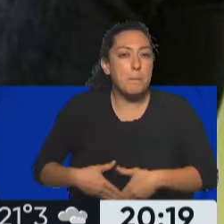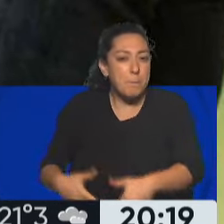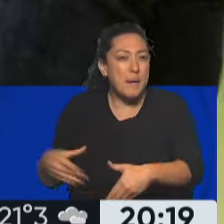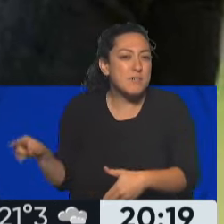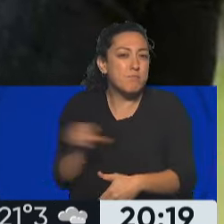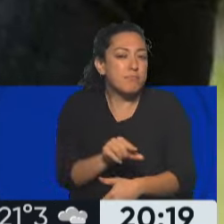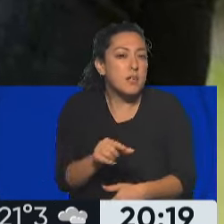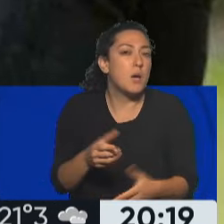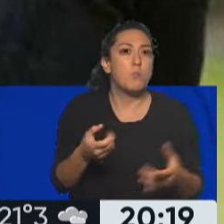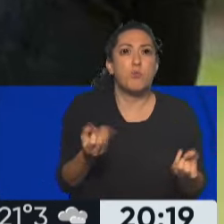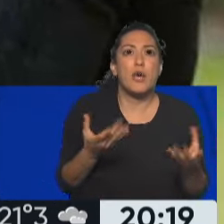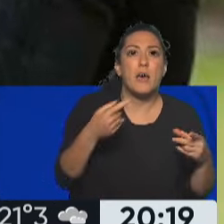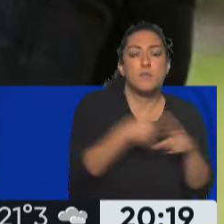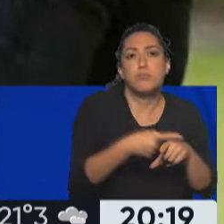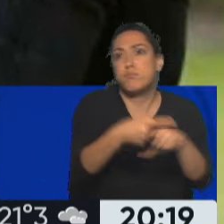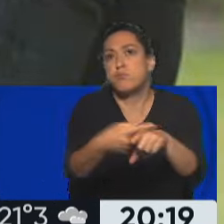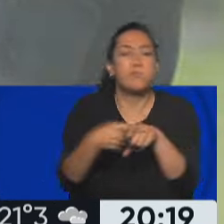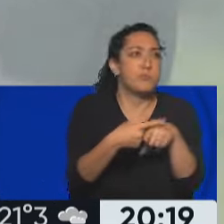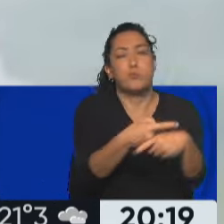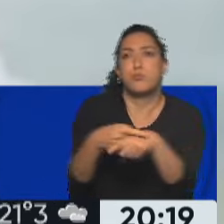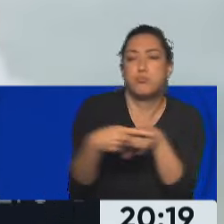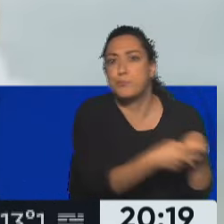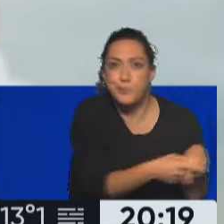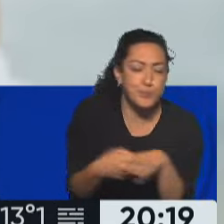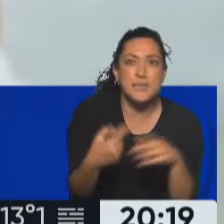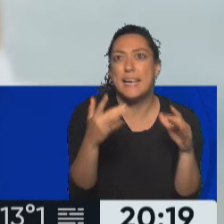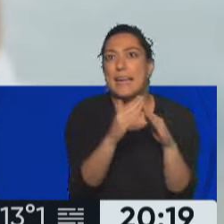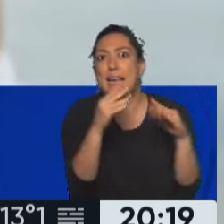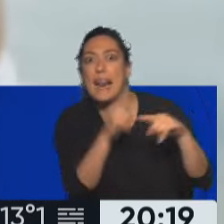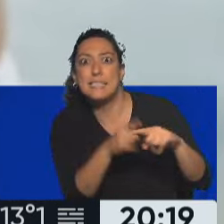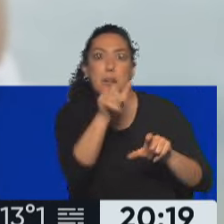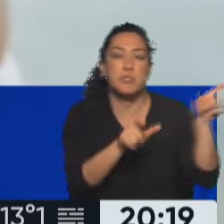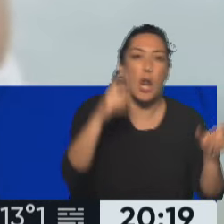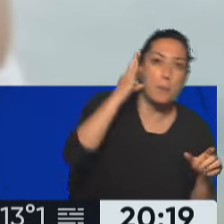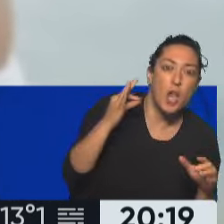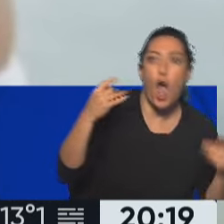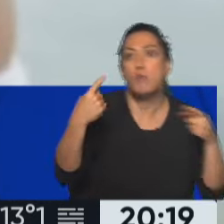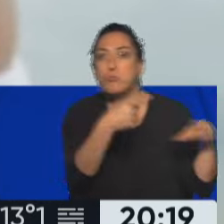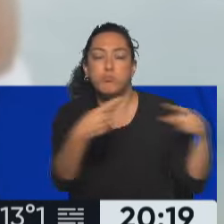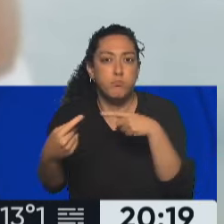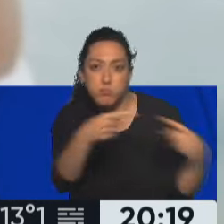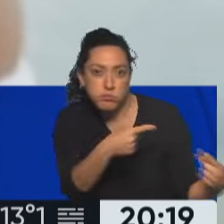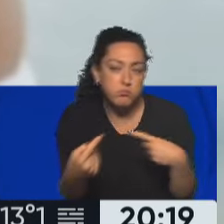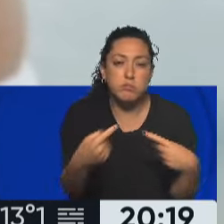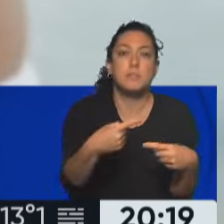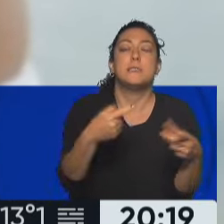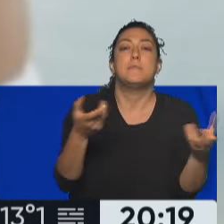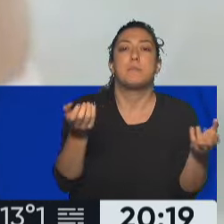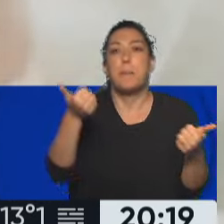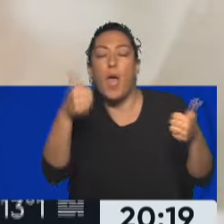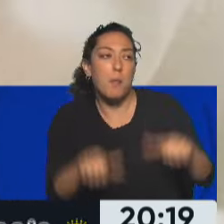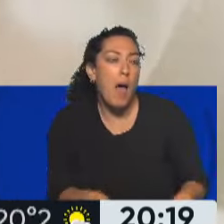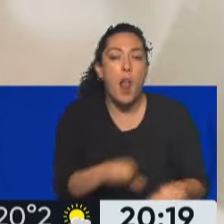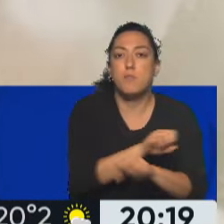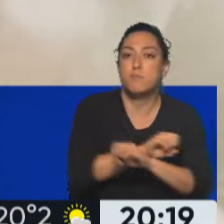discusiones que había, para un lado, para el otro, la iglesia, los que opinaban que estaba bien, los que opinaban que estaba mal, entonces dijeron, bueno,